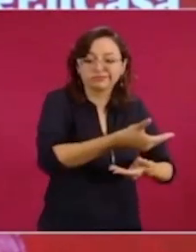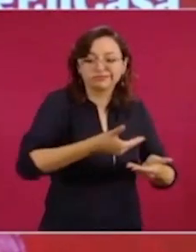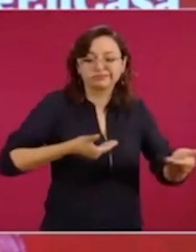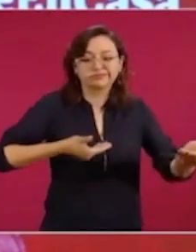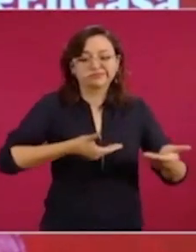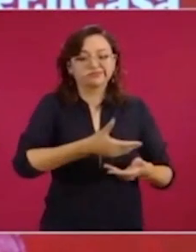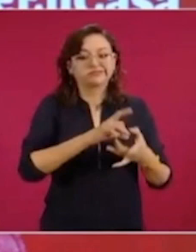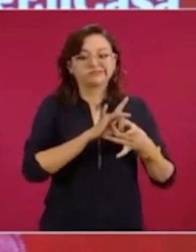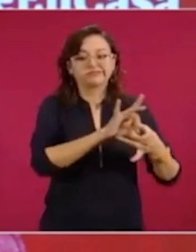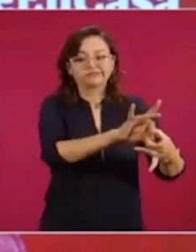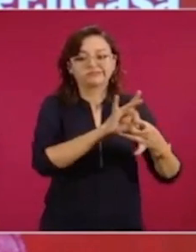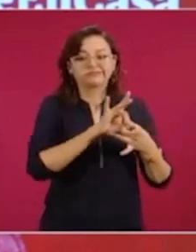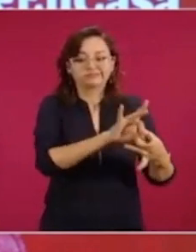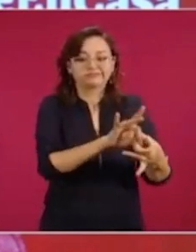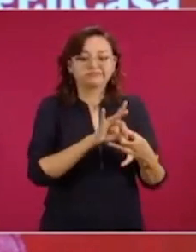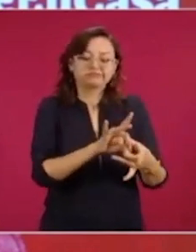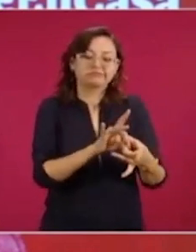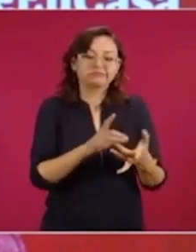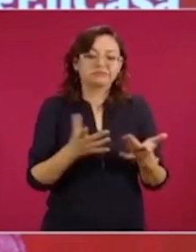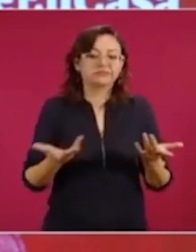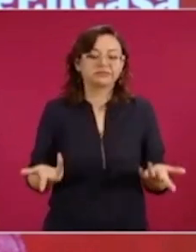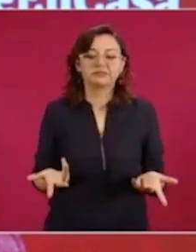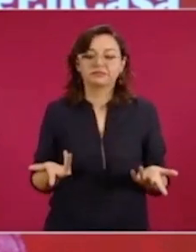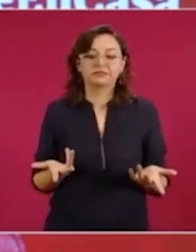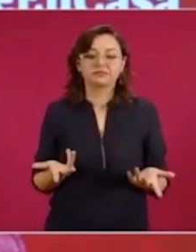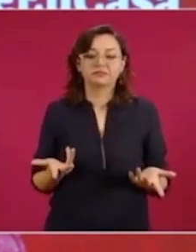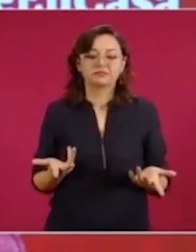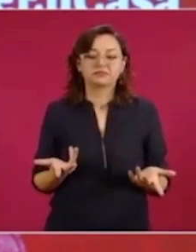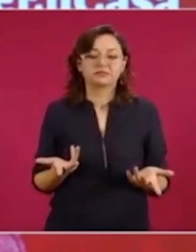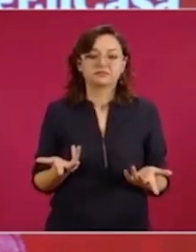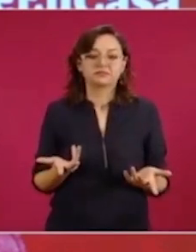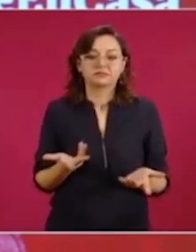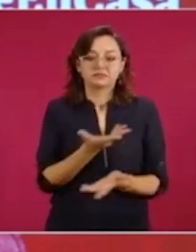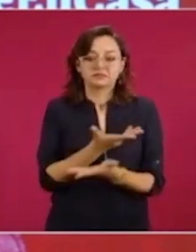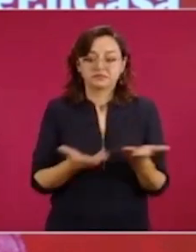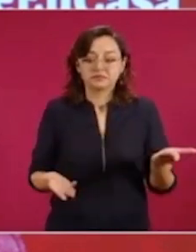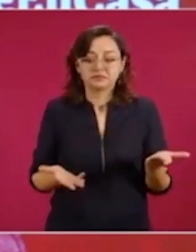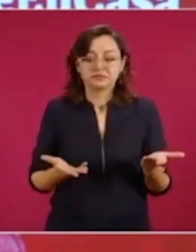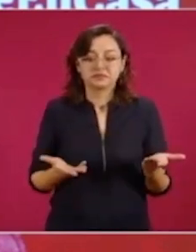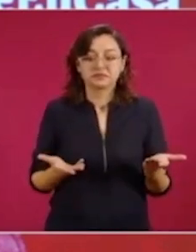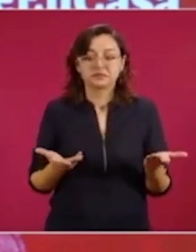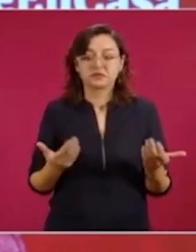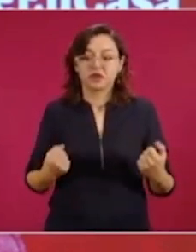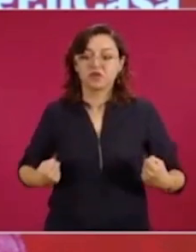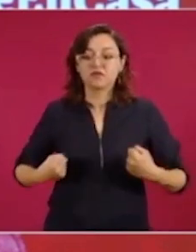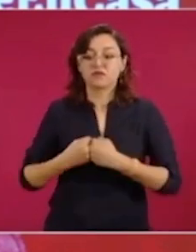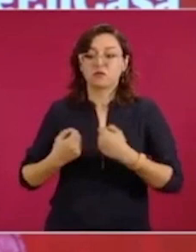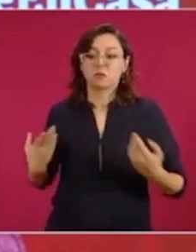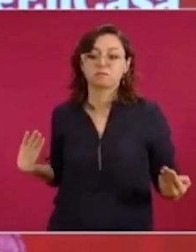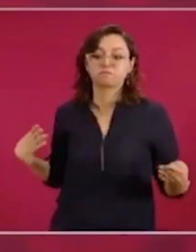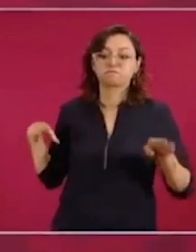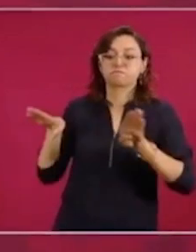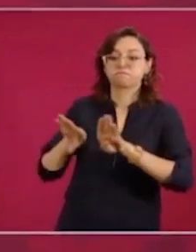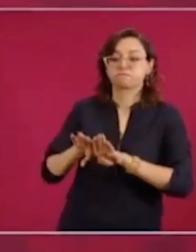ya no se podría cerrar la frontera